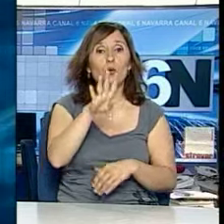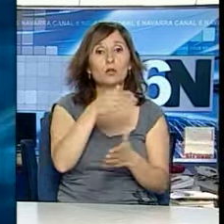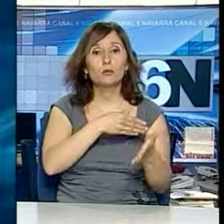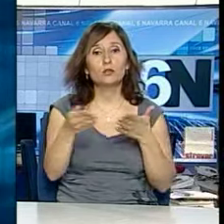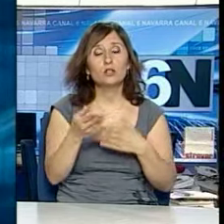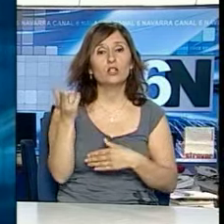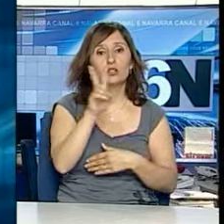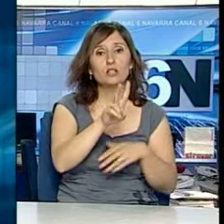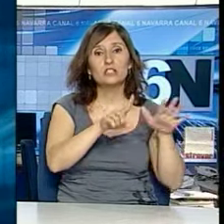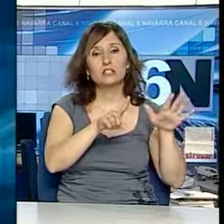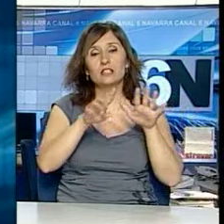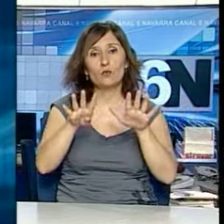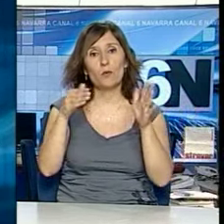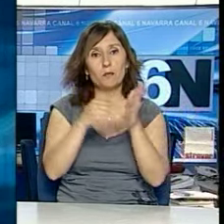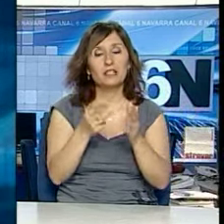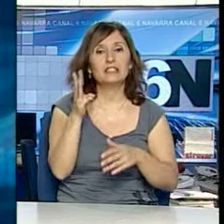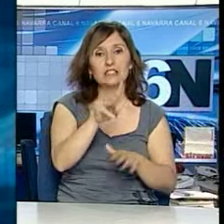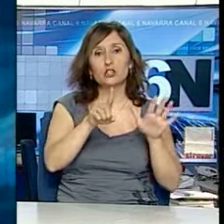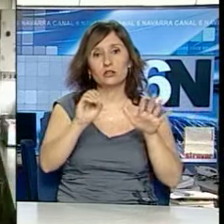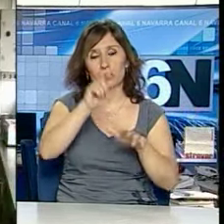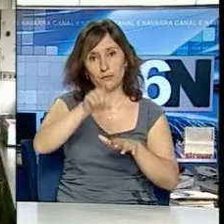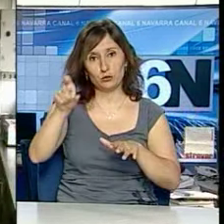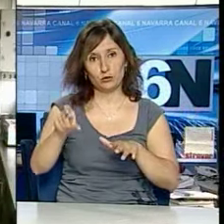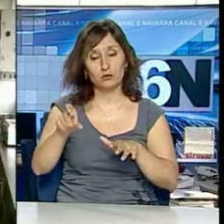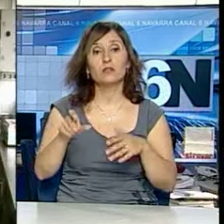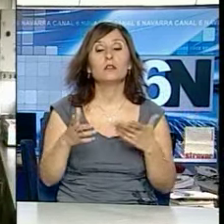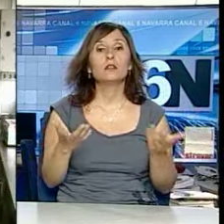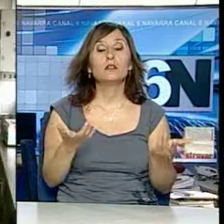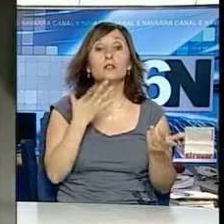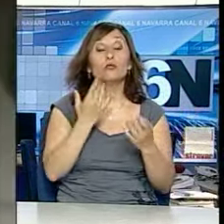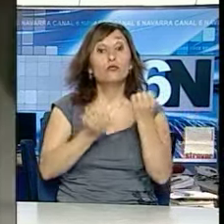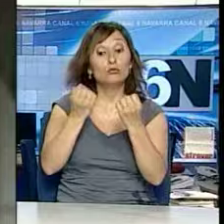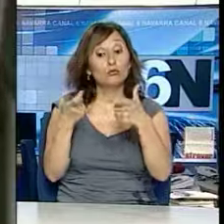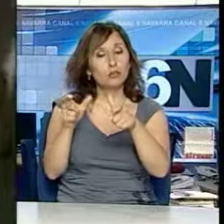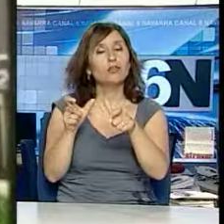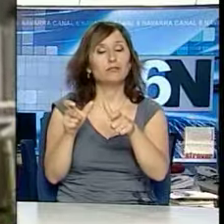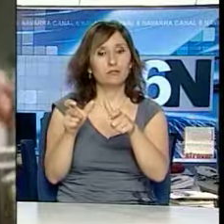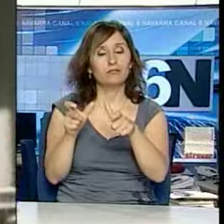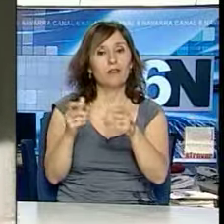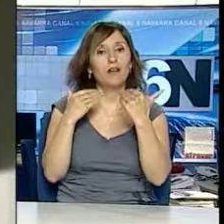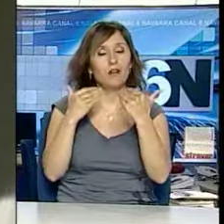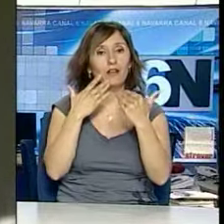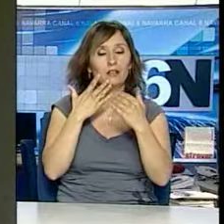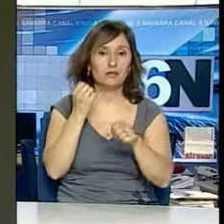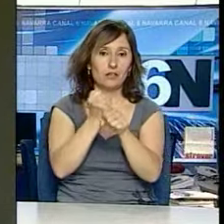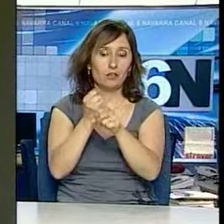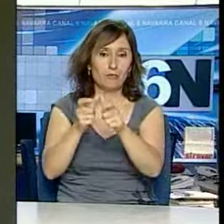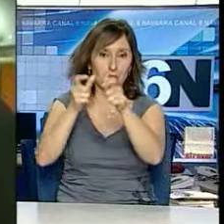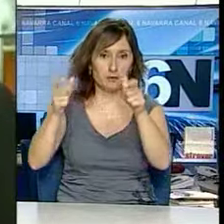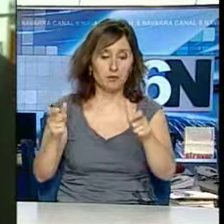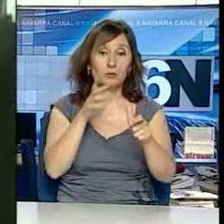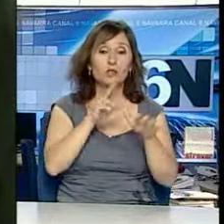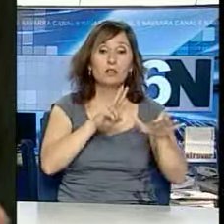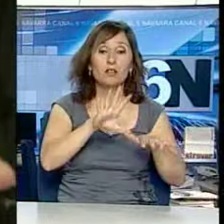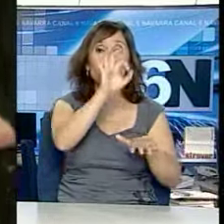en 4.269.360. El motor del turismo es responsable de este respiro, ya que el 75% de los